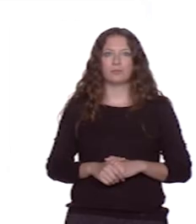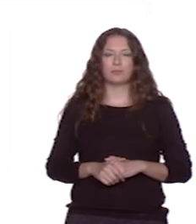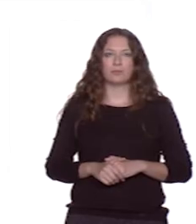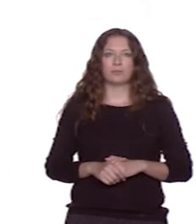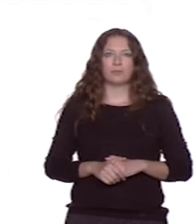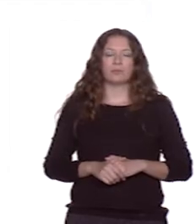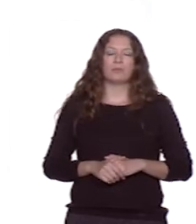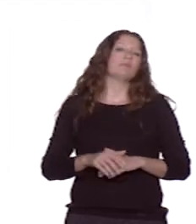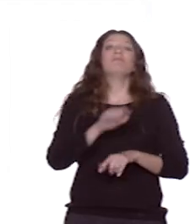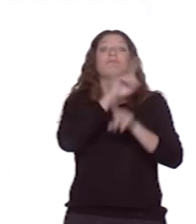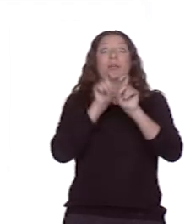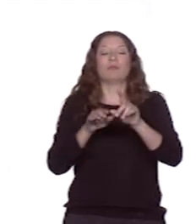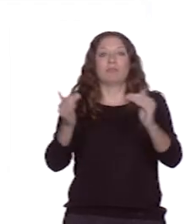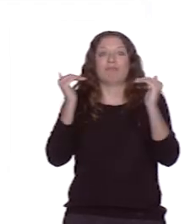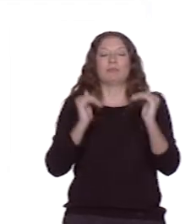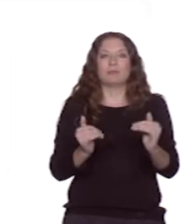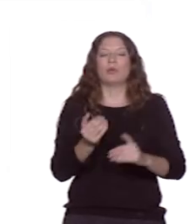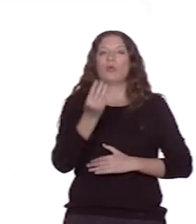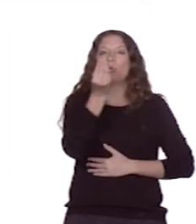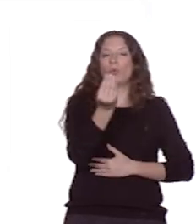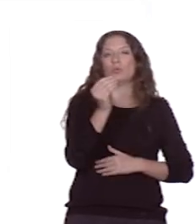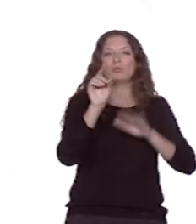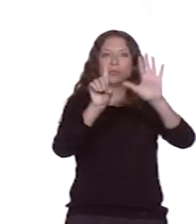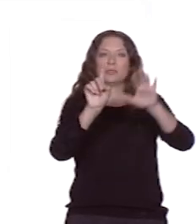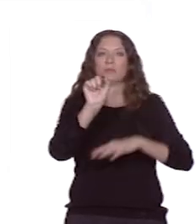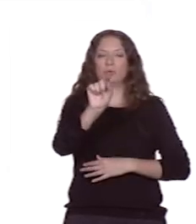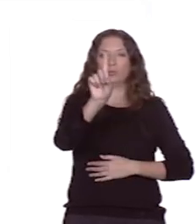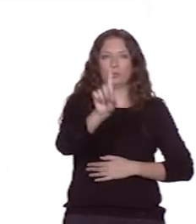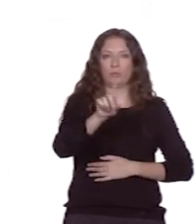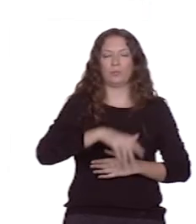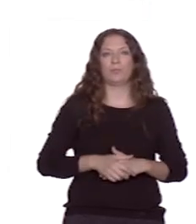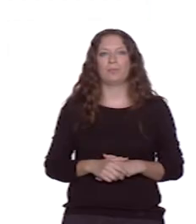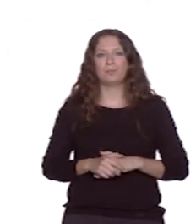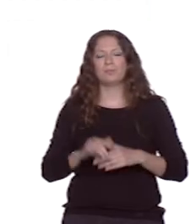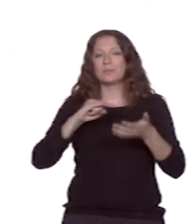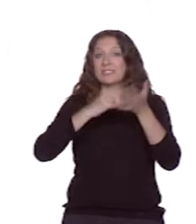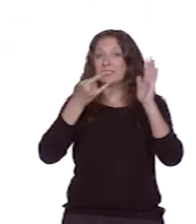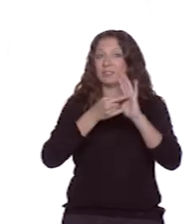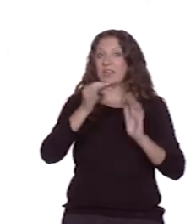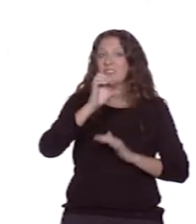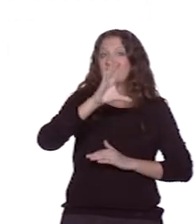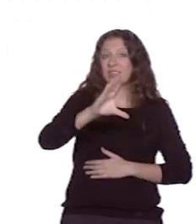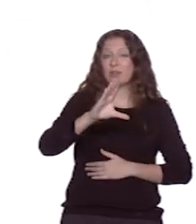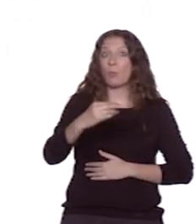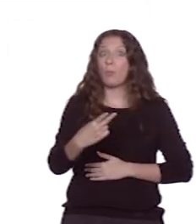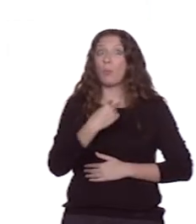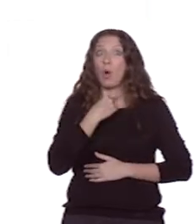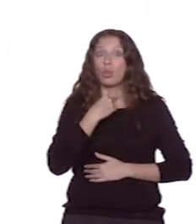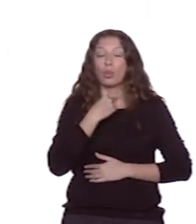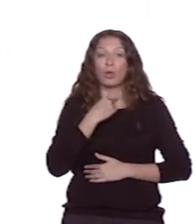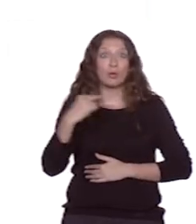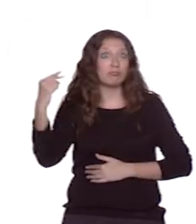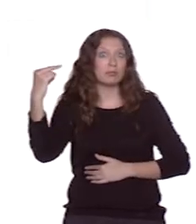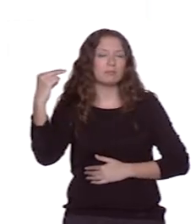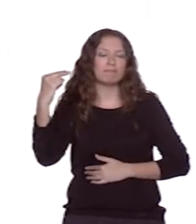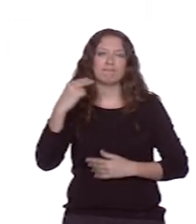La siguiente pregunta es la Q6.1. ¿El sistema TIC reproduce voz? Y la respuesta es que